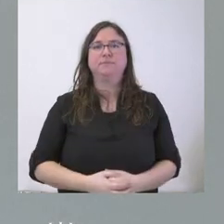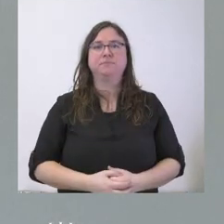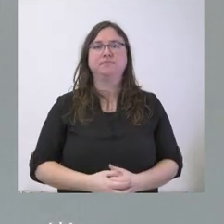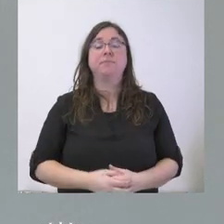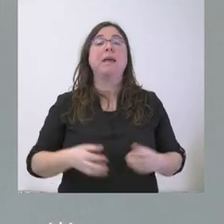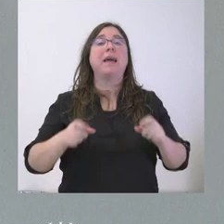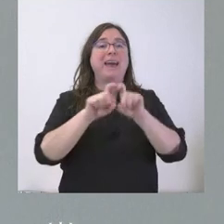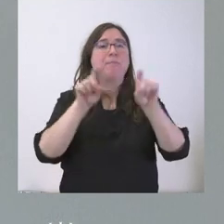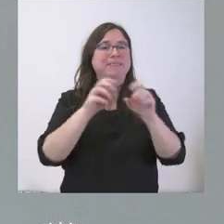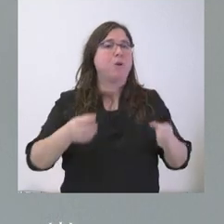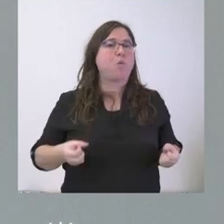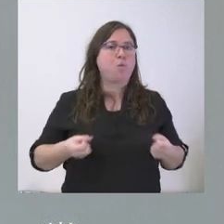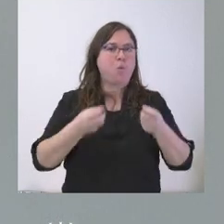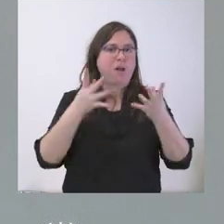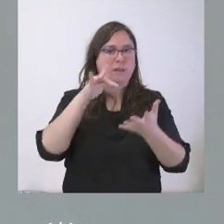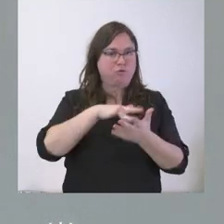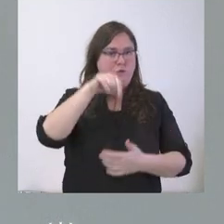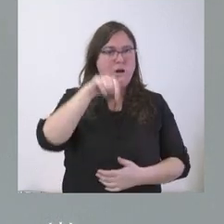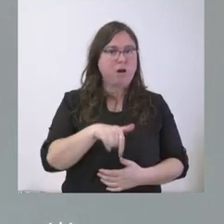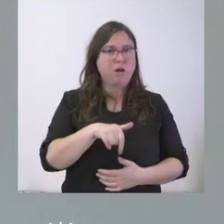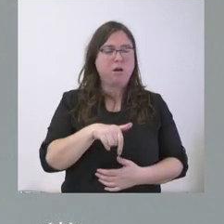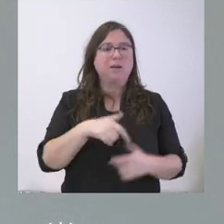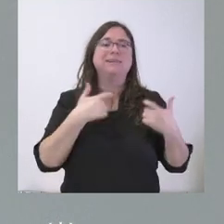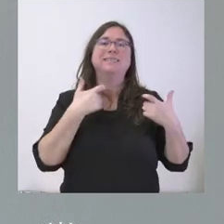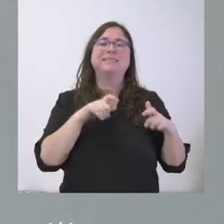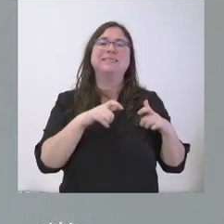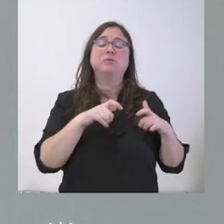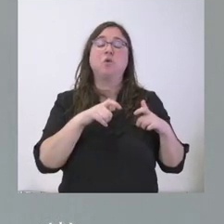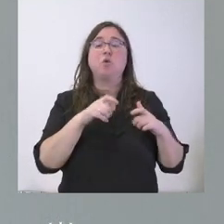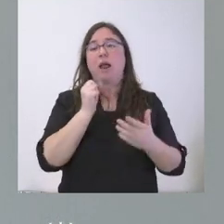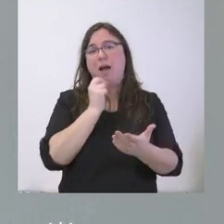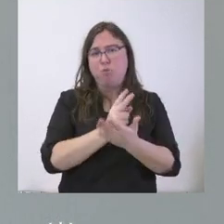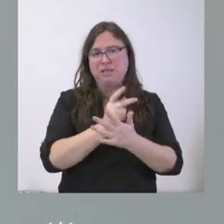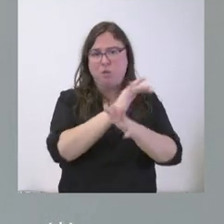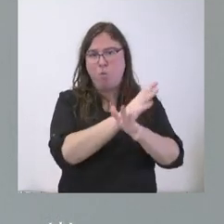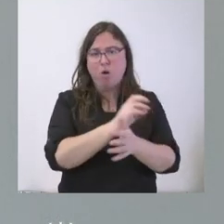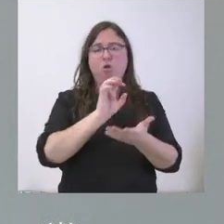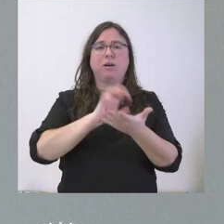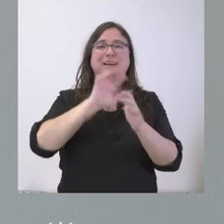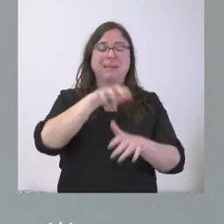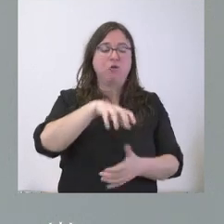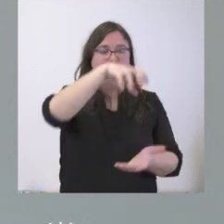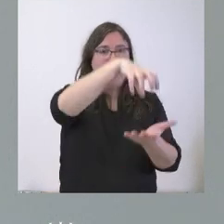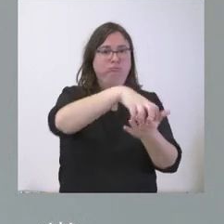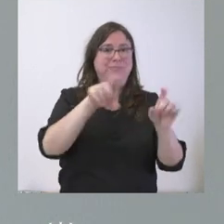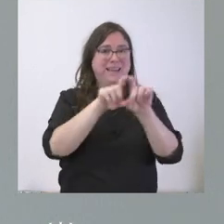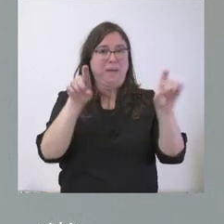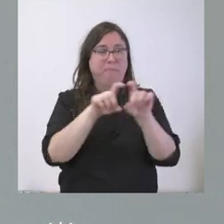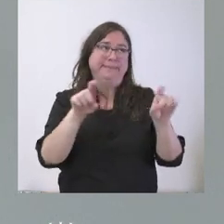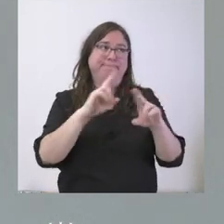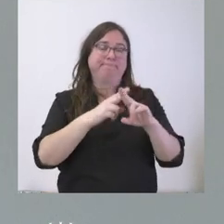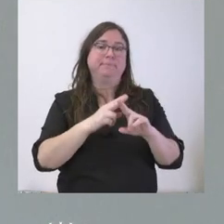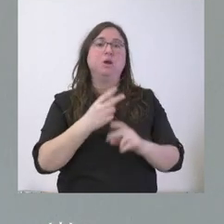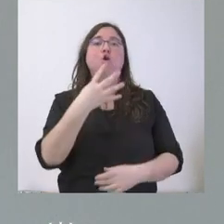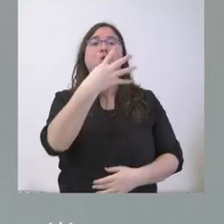empresas que operan hoy en el sector del juego en Castilla y León, de operadoras, si usted quiere llamarlo así, son